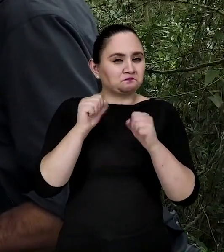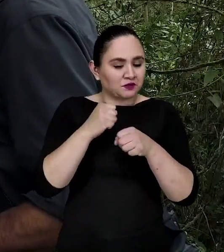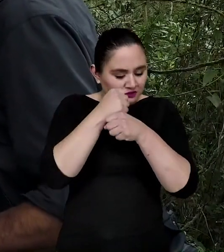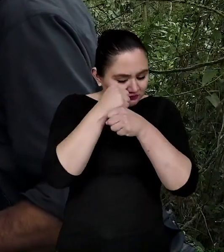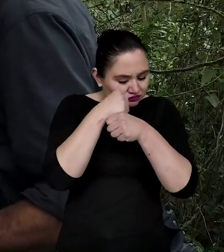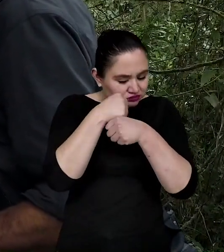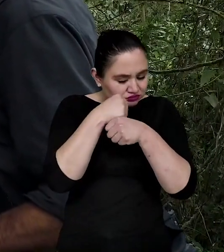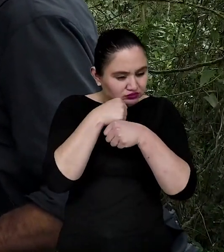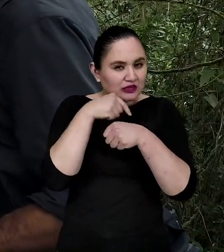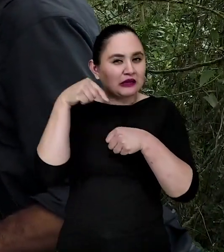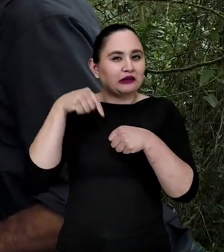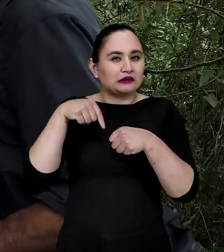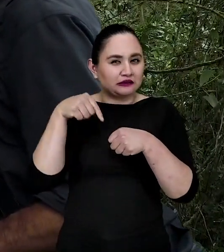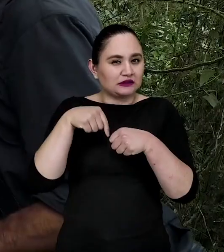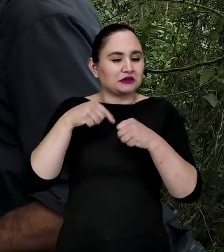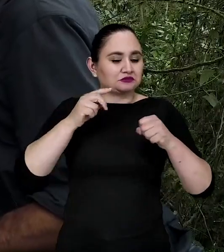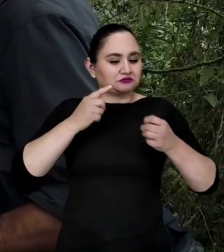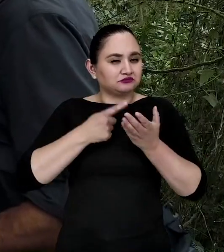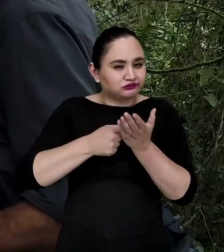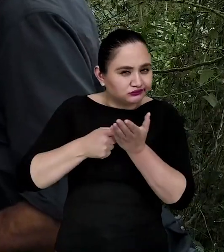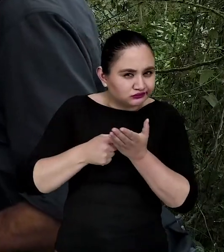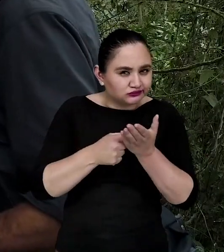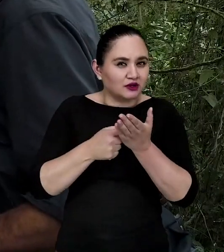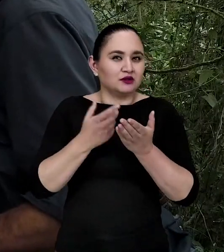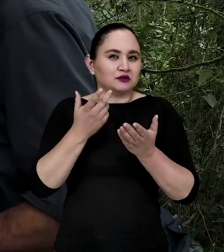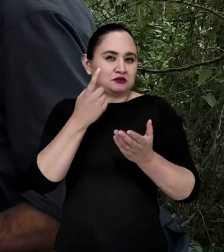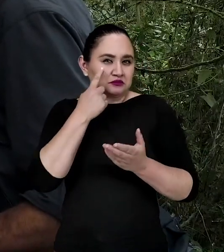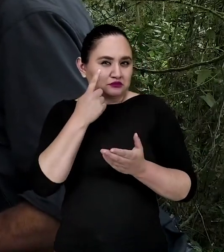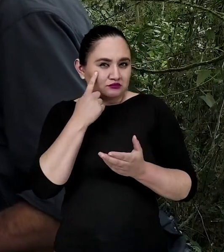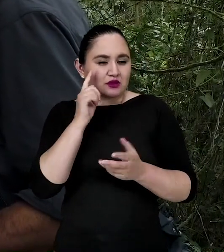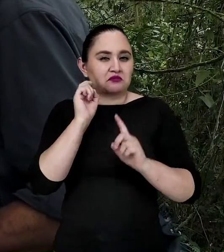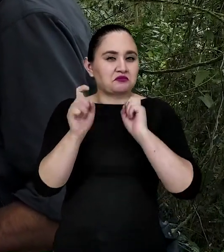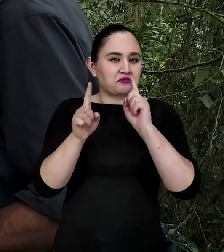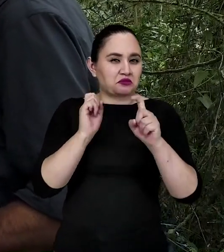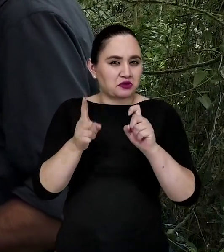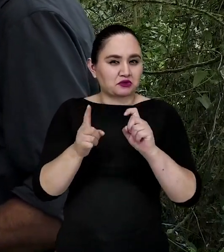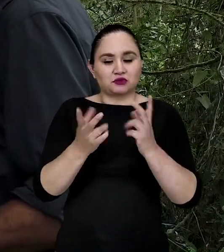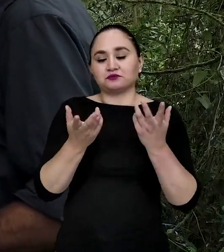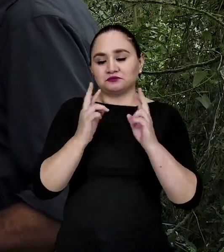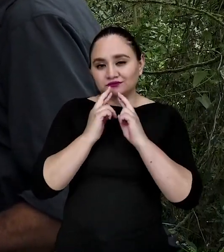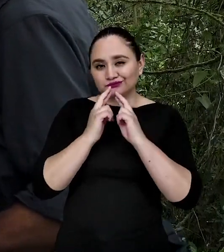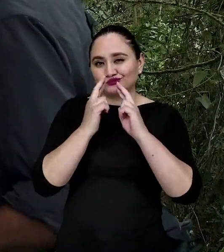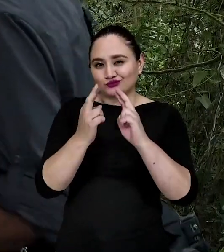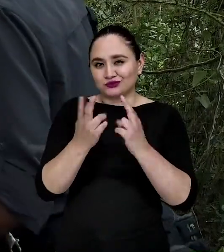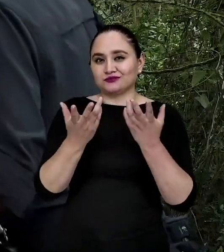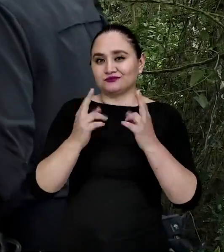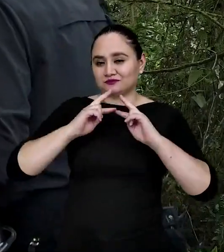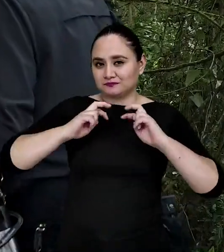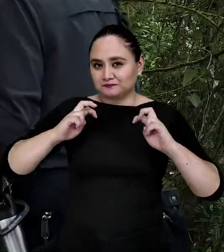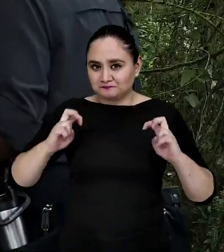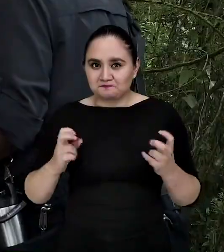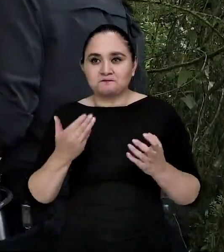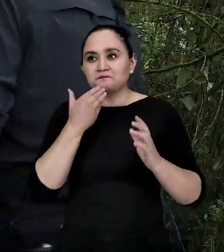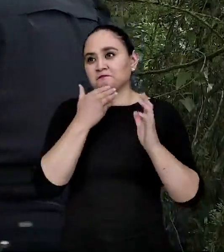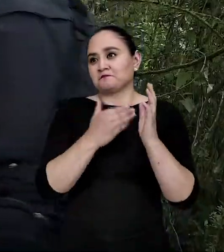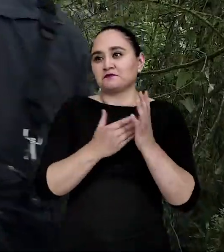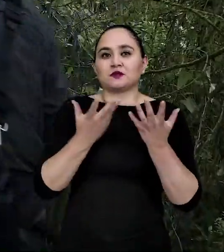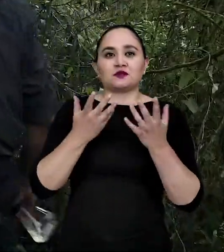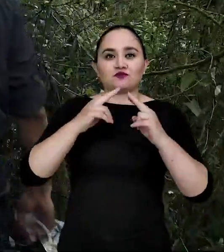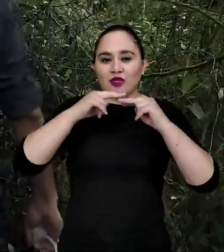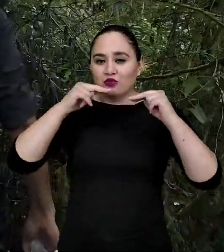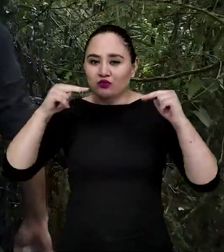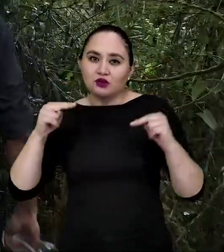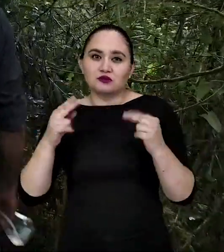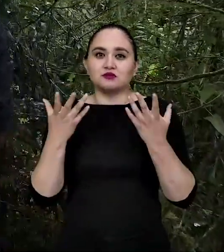estos especímenes son traídos al laboratorio y pueden ser analizados para responder preguntas de investigación, de ecología, de cambio